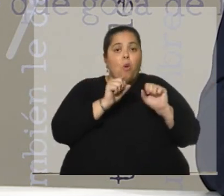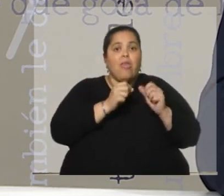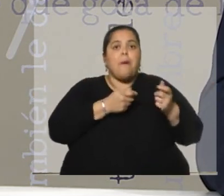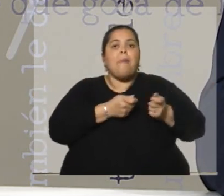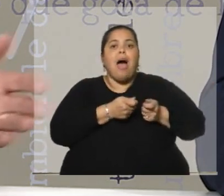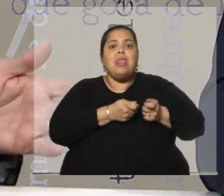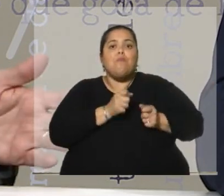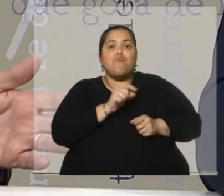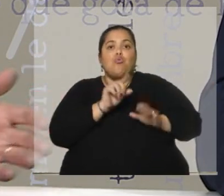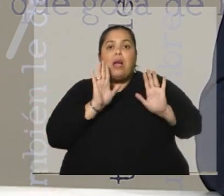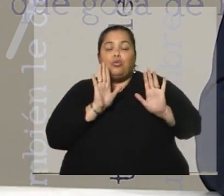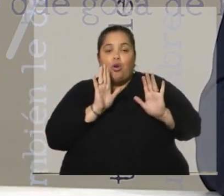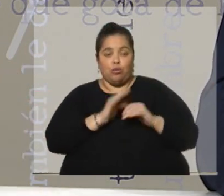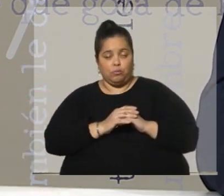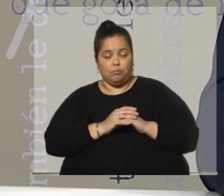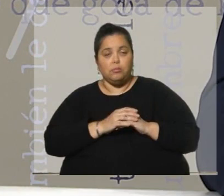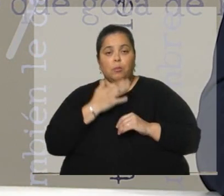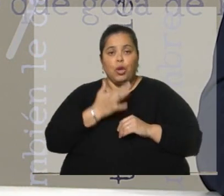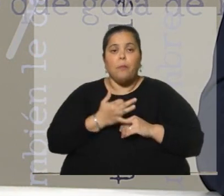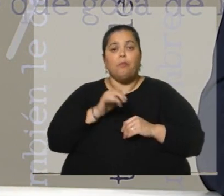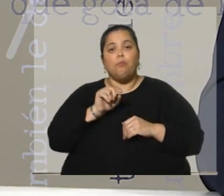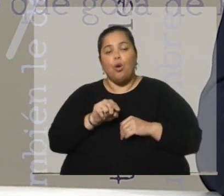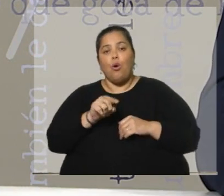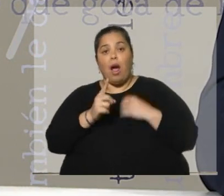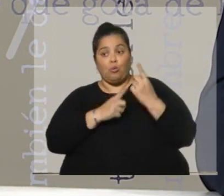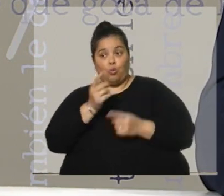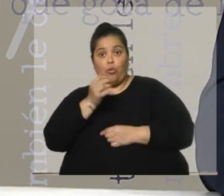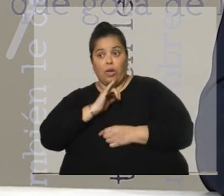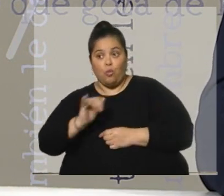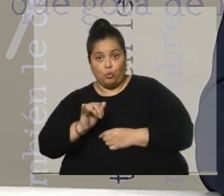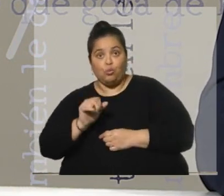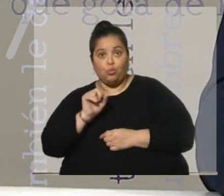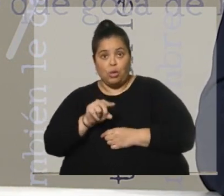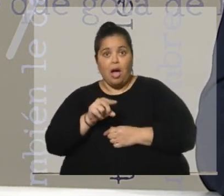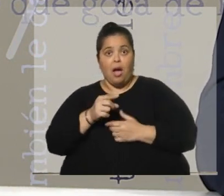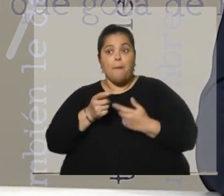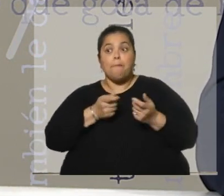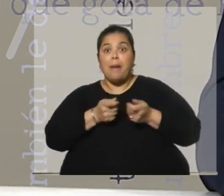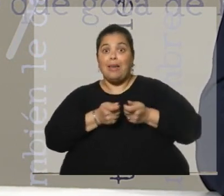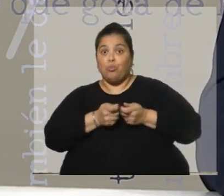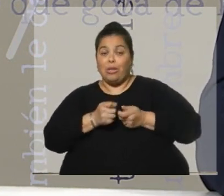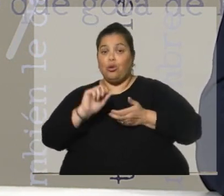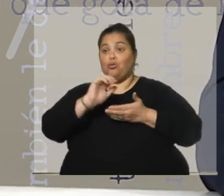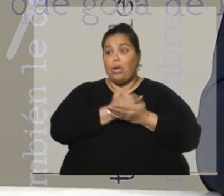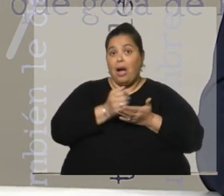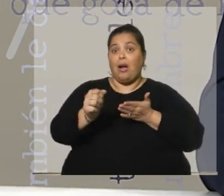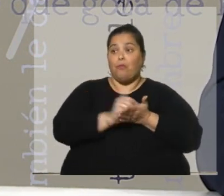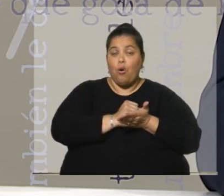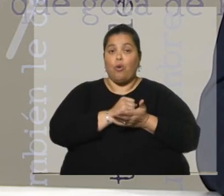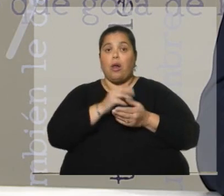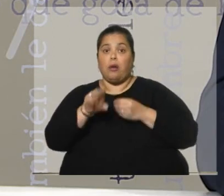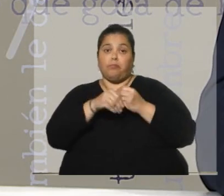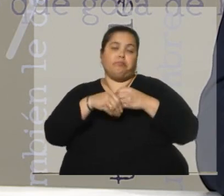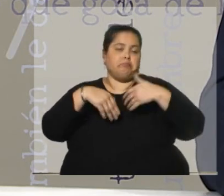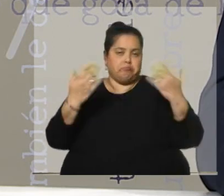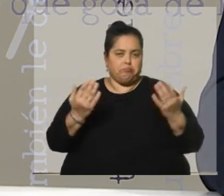manipulación. El periodista Samuel Blixen ha denunciado manipulaciones explícitas. Era un